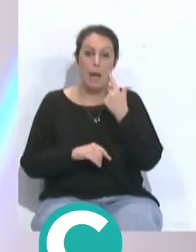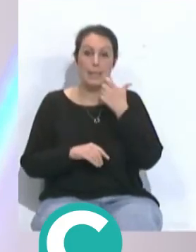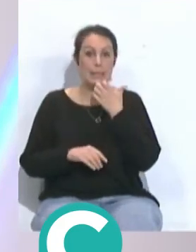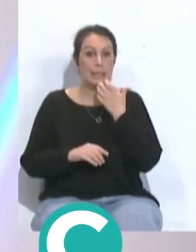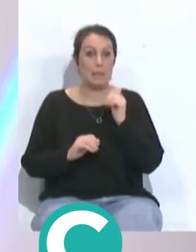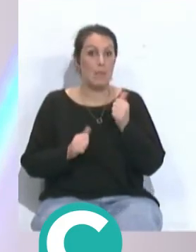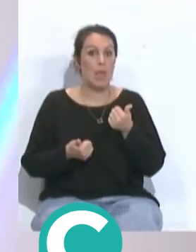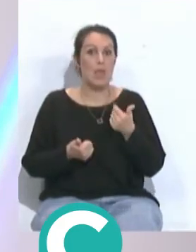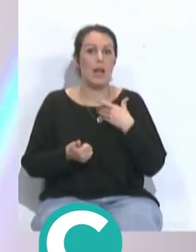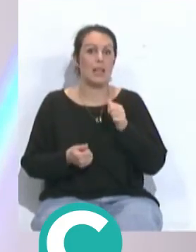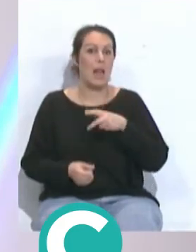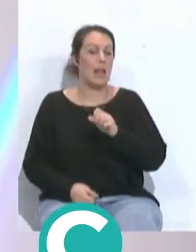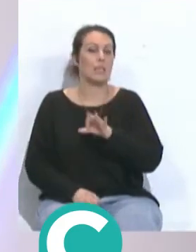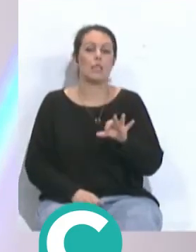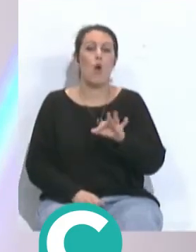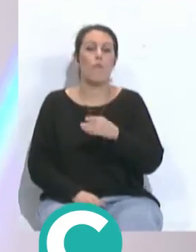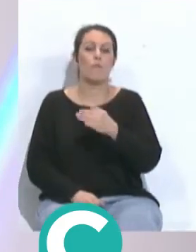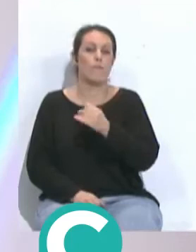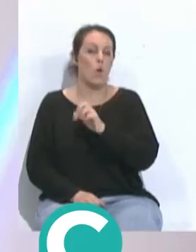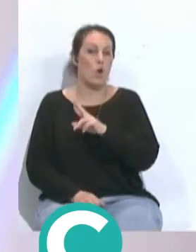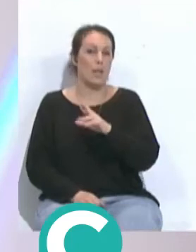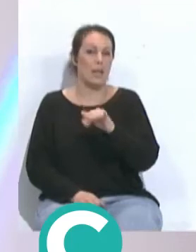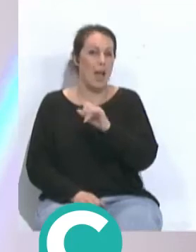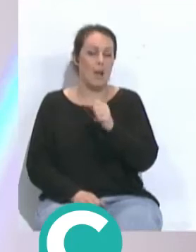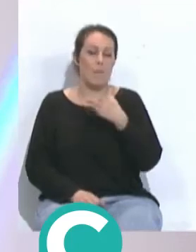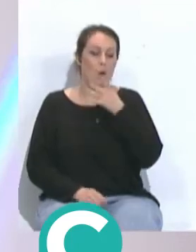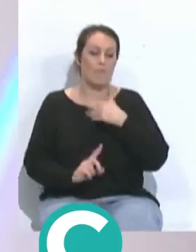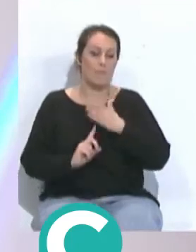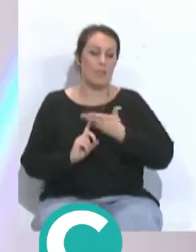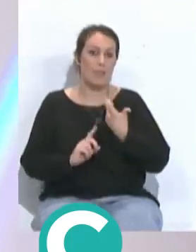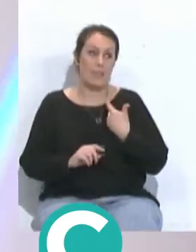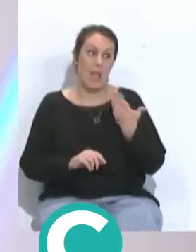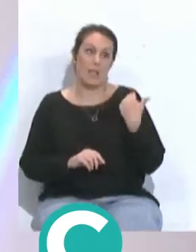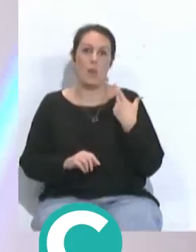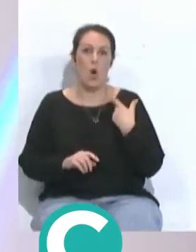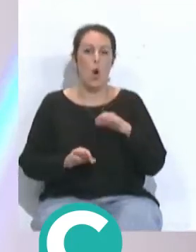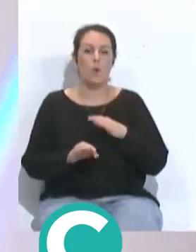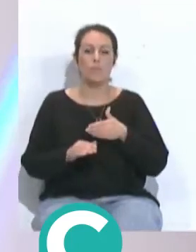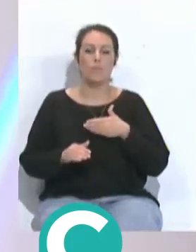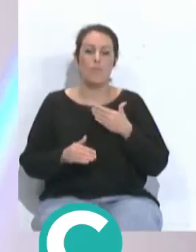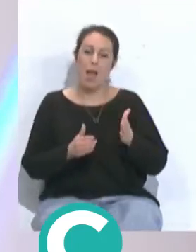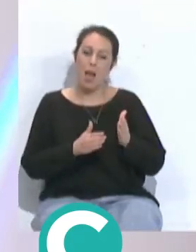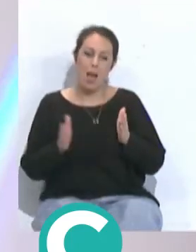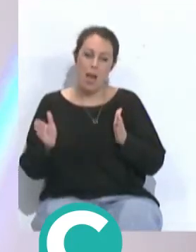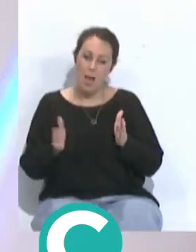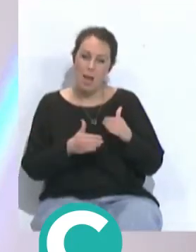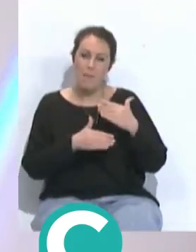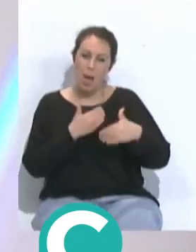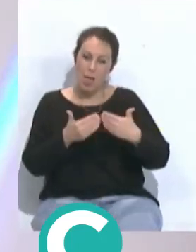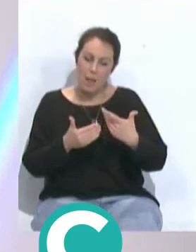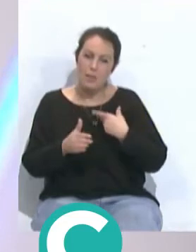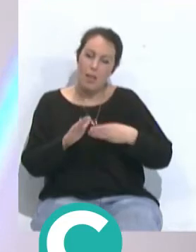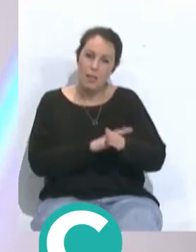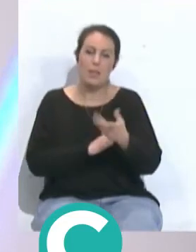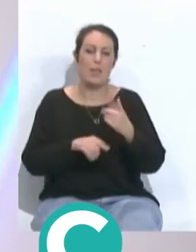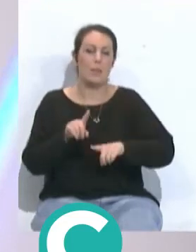partida desde el inicio tanto Canales como Borja y Iglesias que vuelven de lesión o si entran más adelante en función de cómo vaya el resultado de todas maneras la